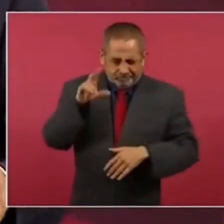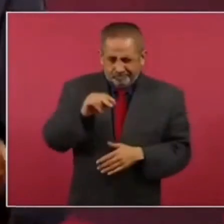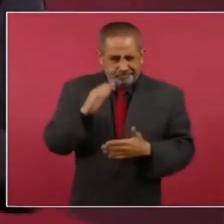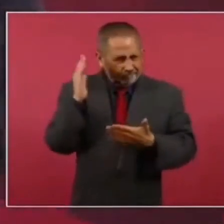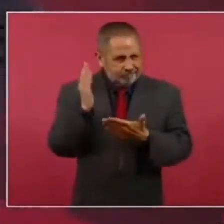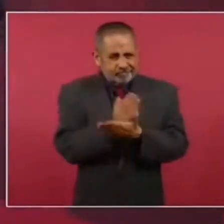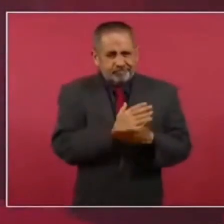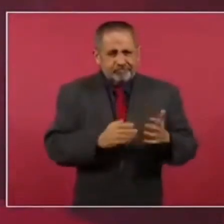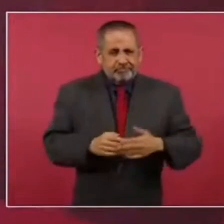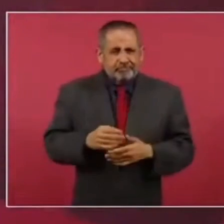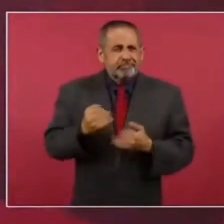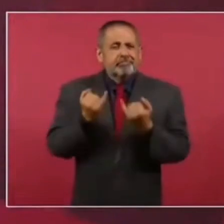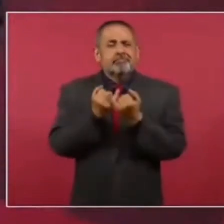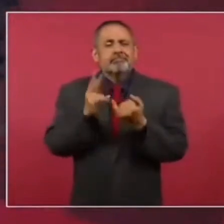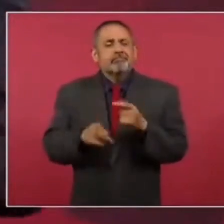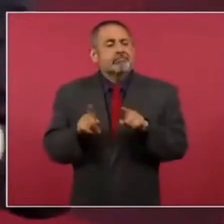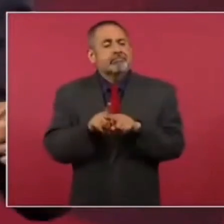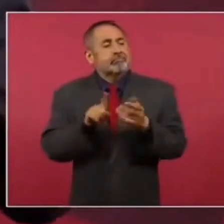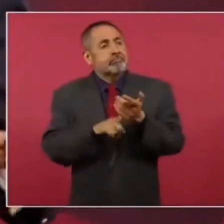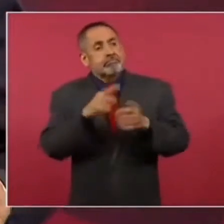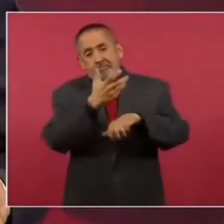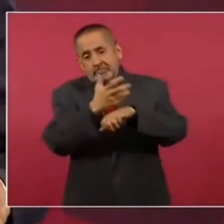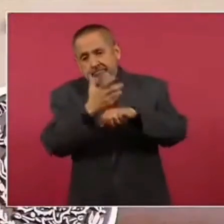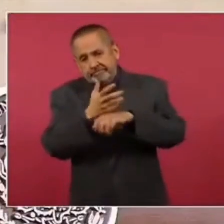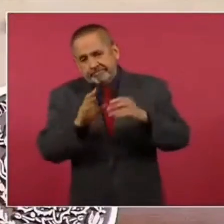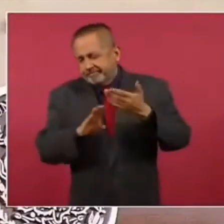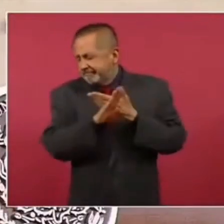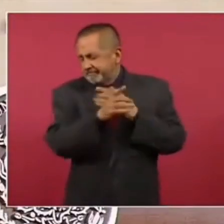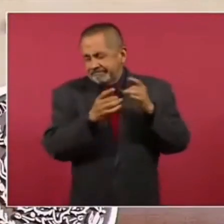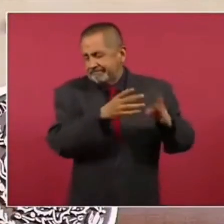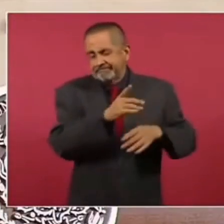como esto que está pasando en Estados Unidos,